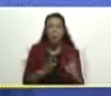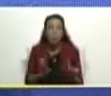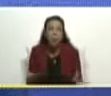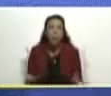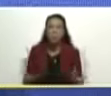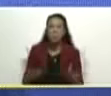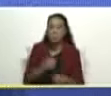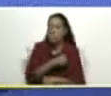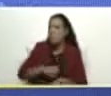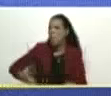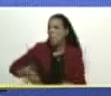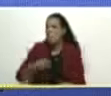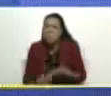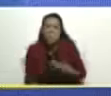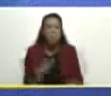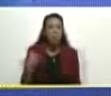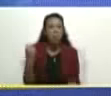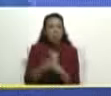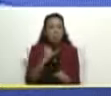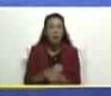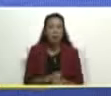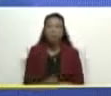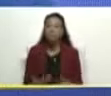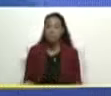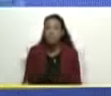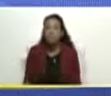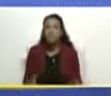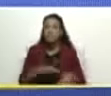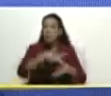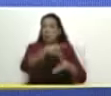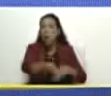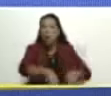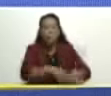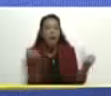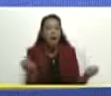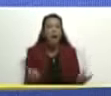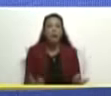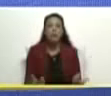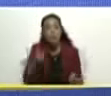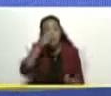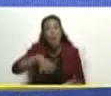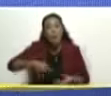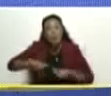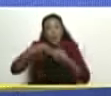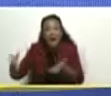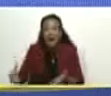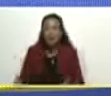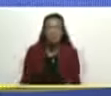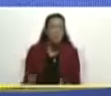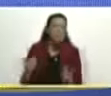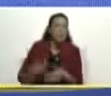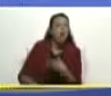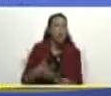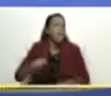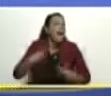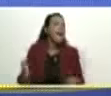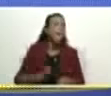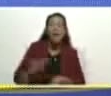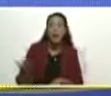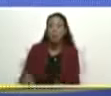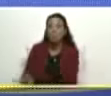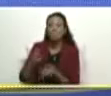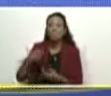negligencia, la indolencia, la inercia criminal, dejar que se dañen las cosas para el pueblo, para después ellos creen cobrar,